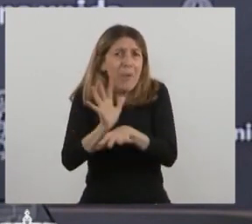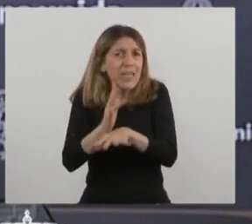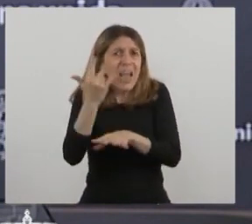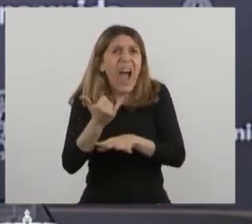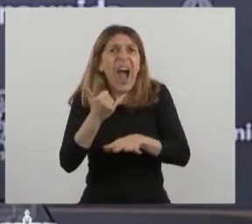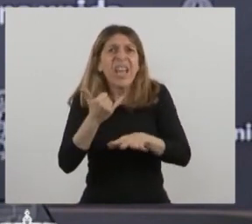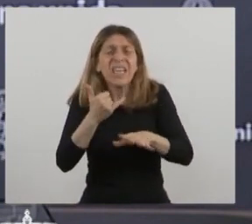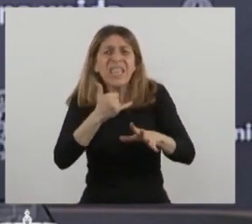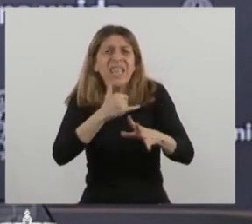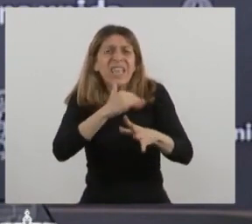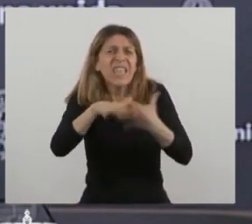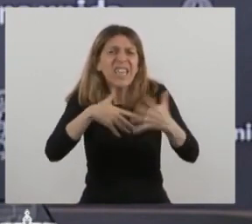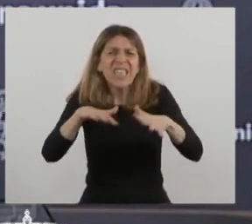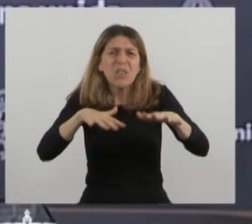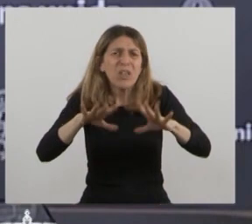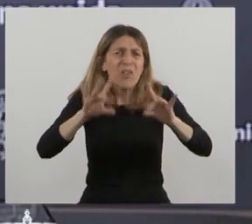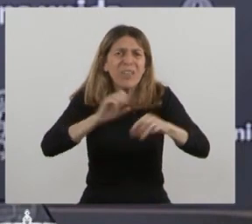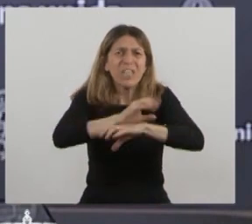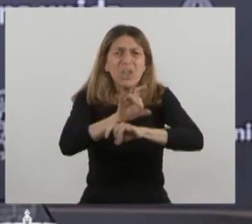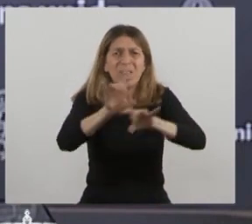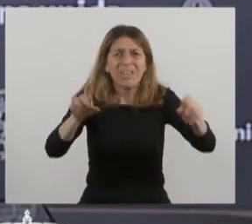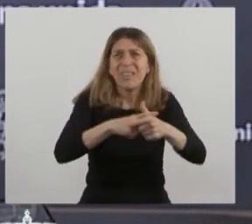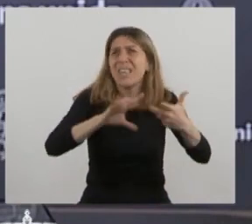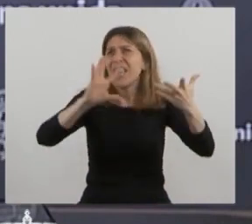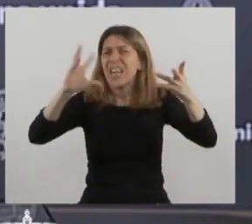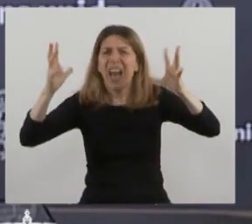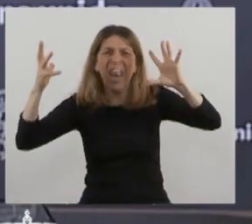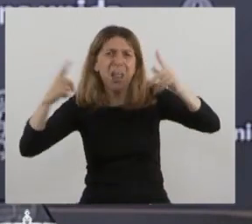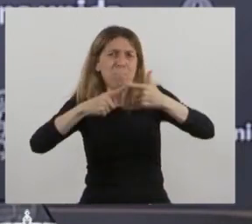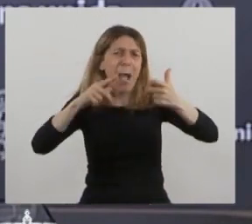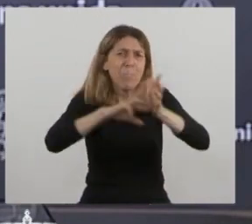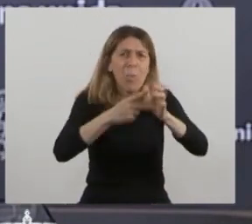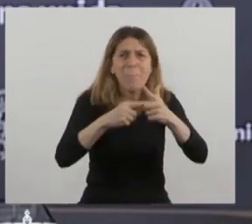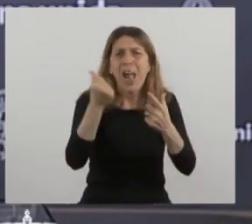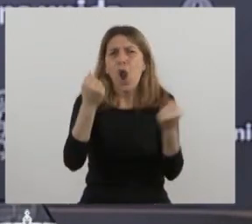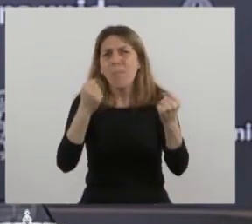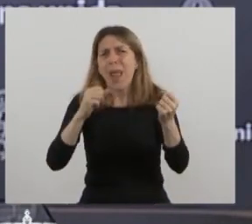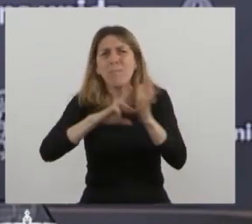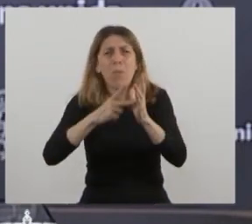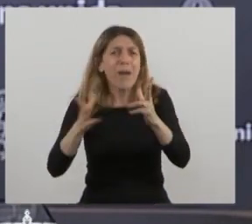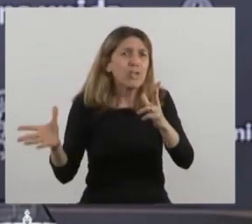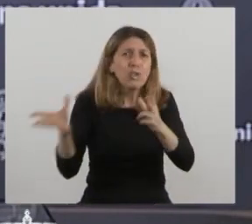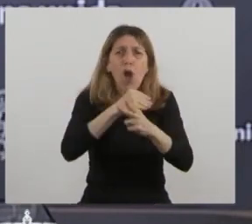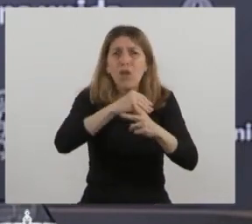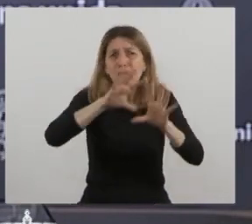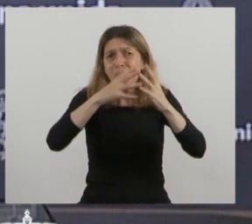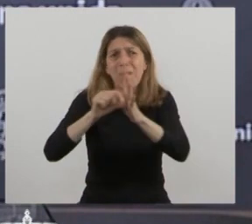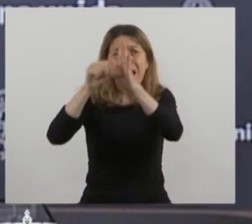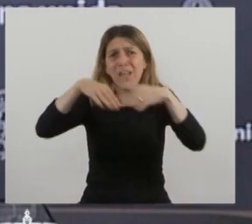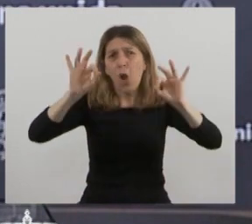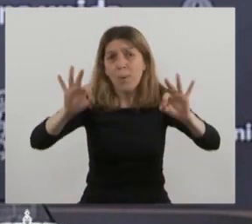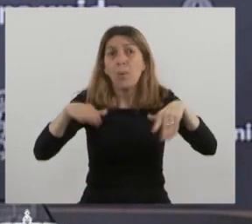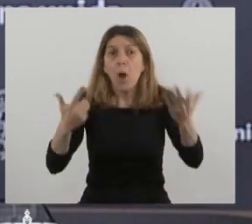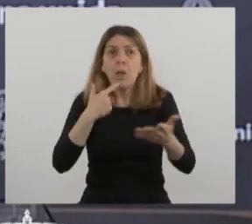asimétrica, sanitaria, climática y económica. Para esto es urgente proveer liquidez al sistema financiero